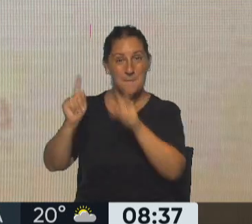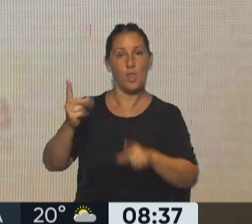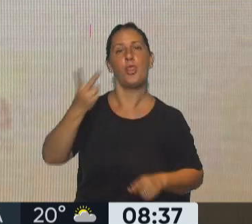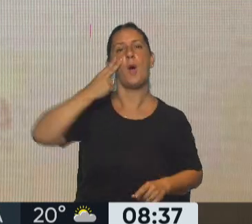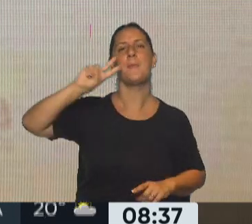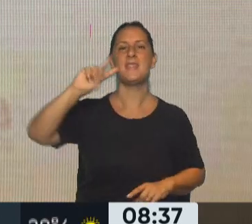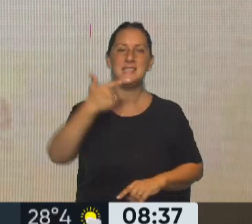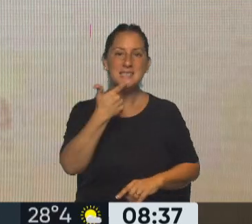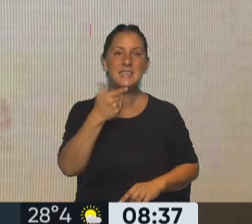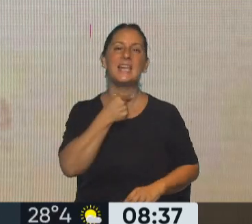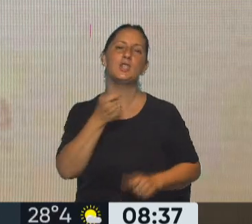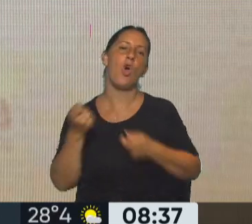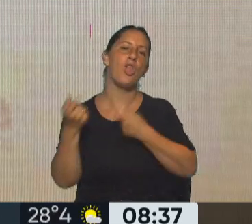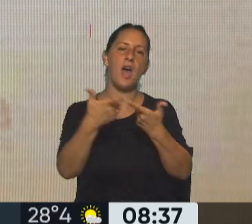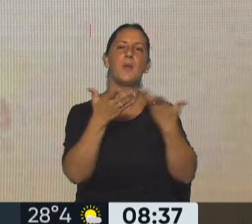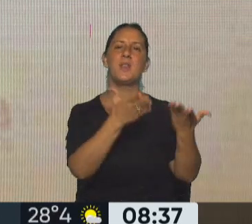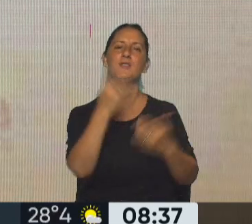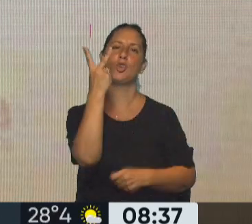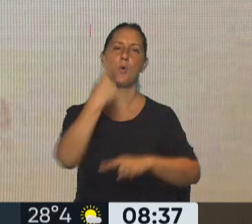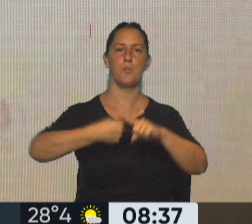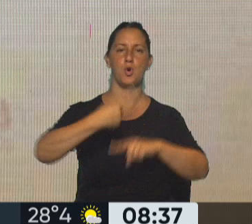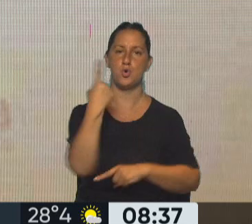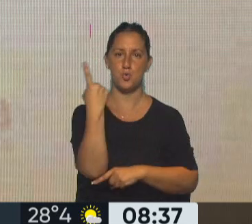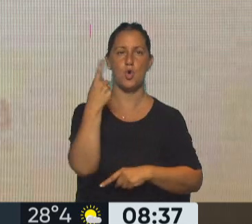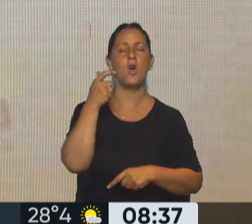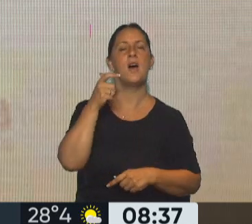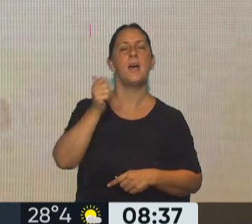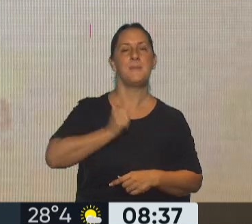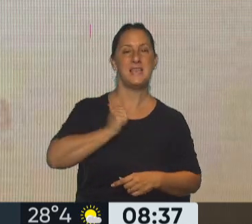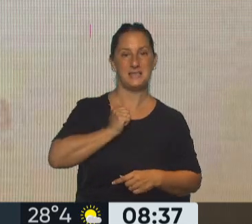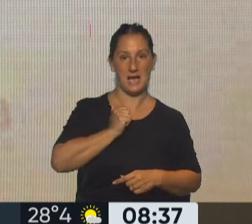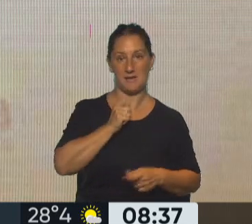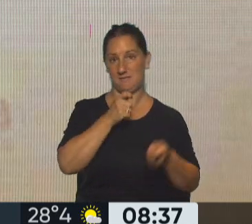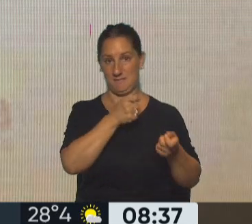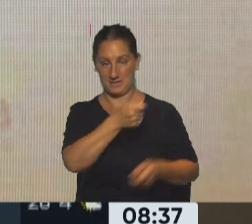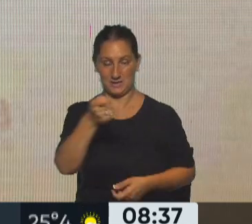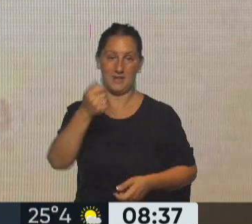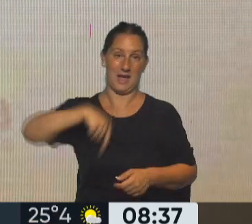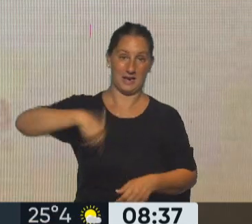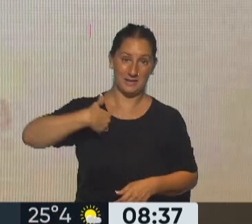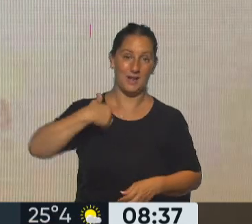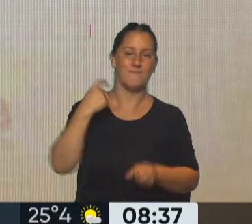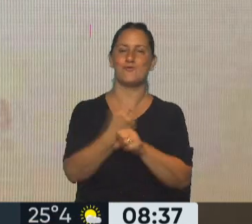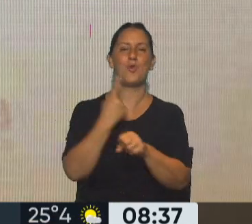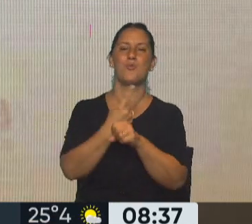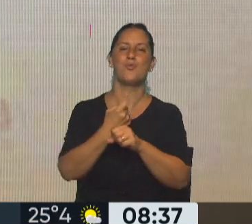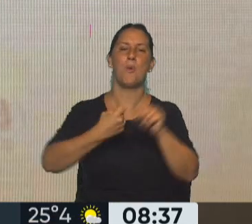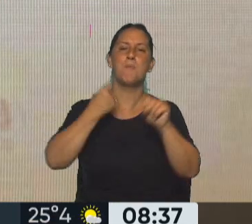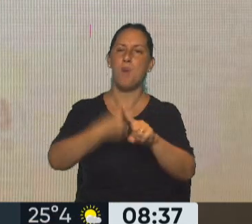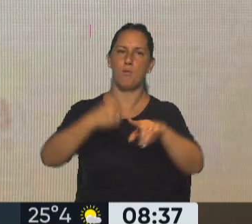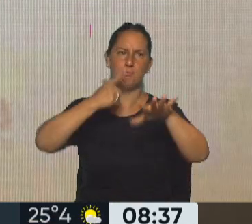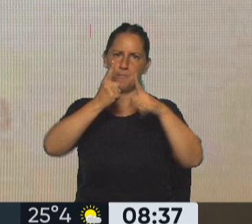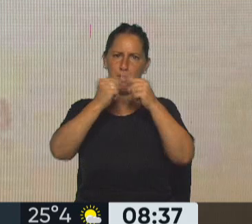intentó beneficiar con el 2x1 a los genocidas en la República Argentina. Claro, no pudo por la masiva